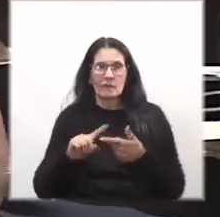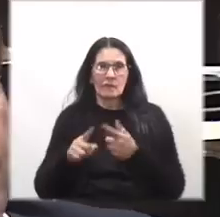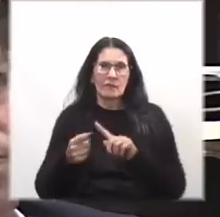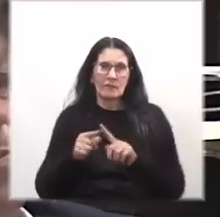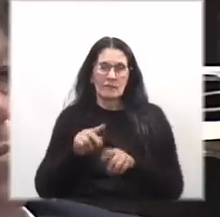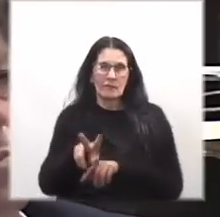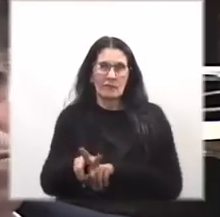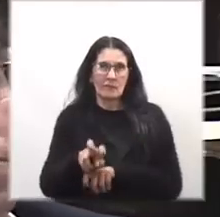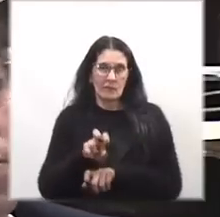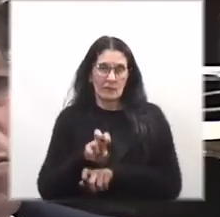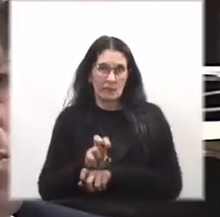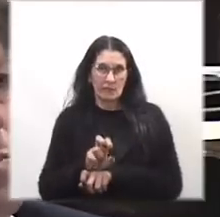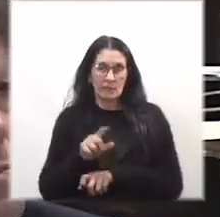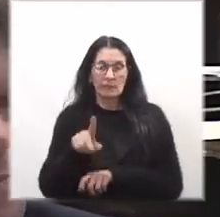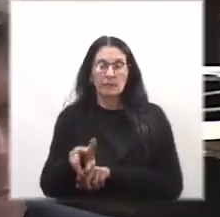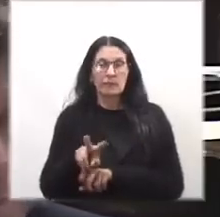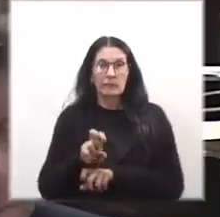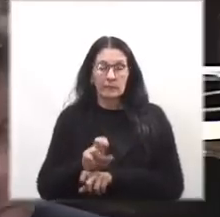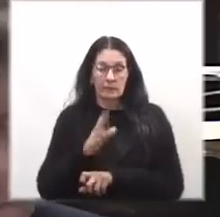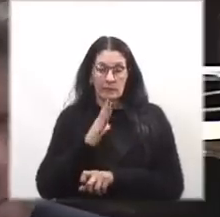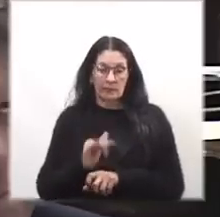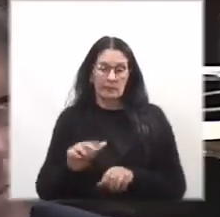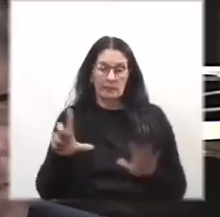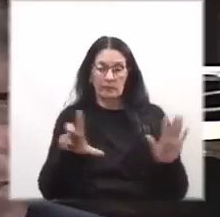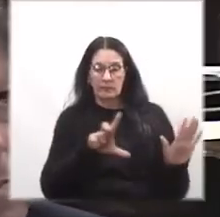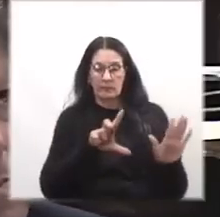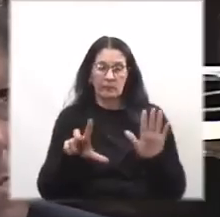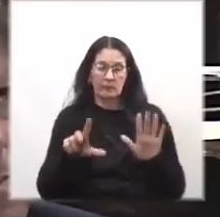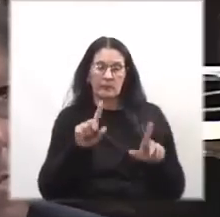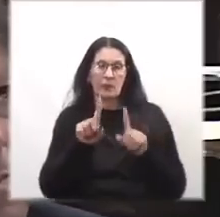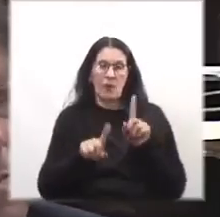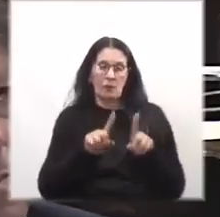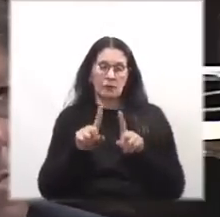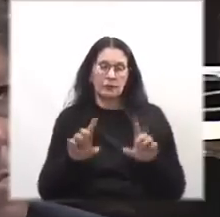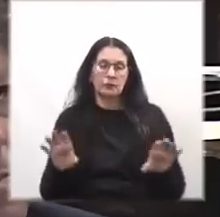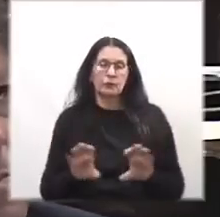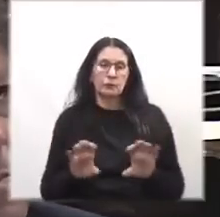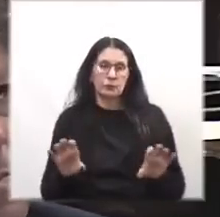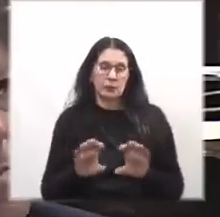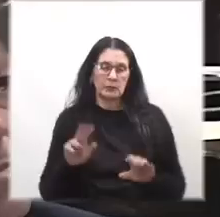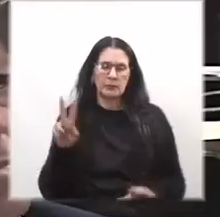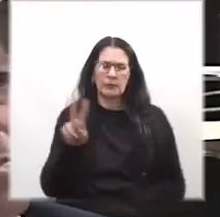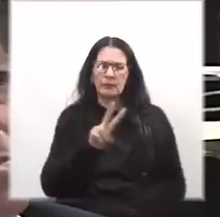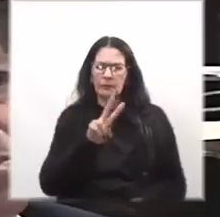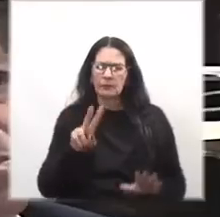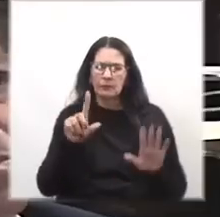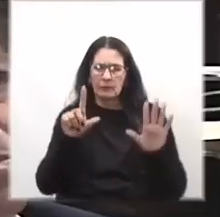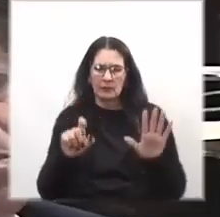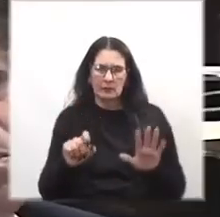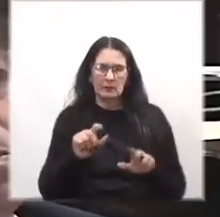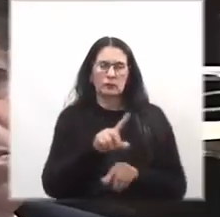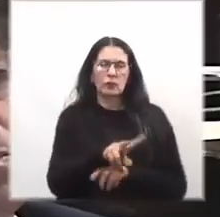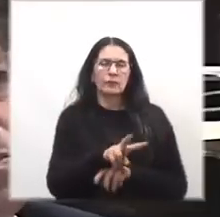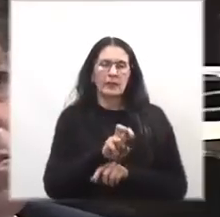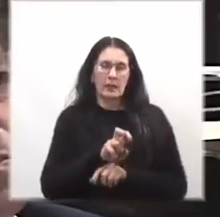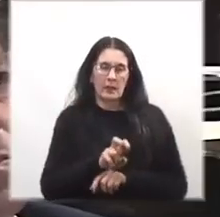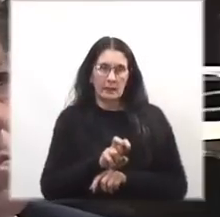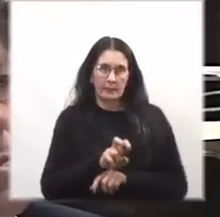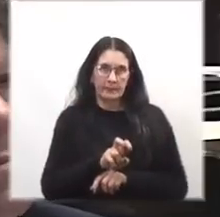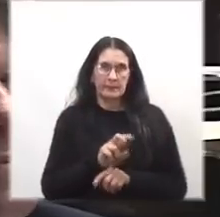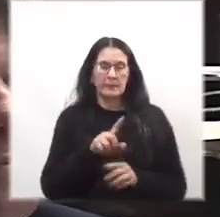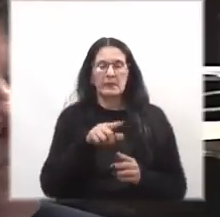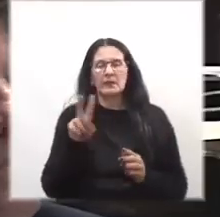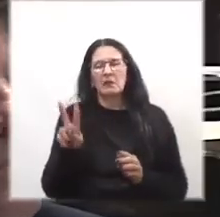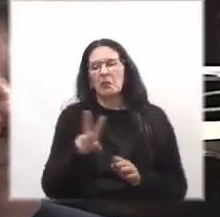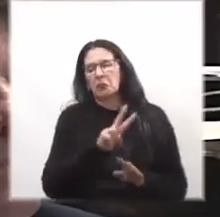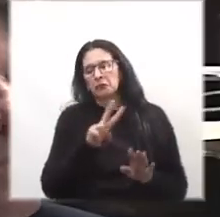Y mire que la fiscalía tiene 711 funcionarios de los cuales 270 son fiscales y tal